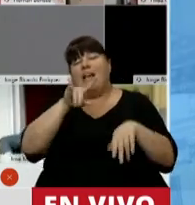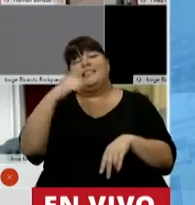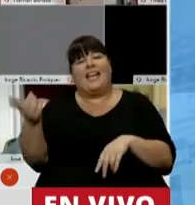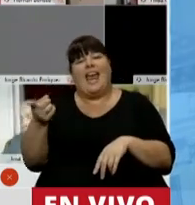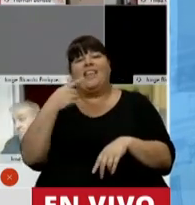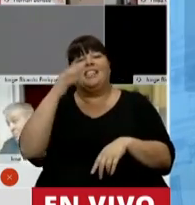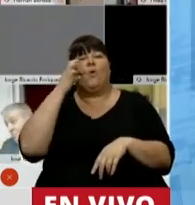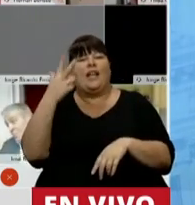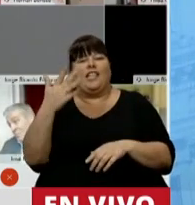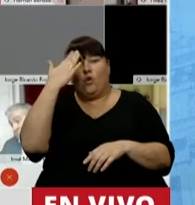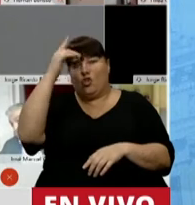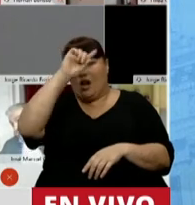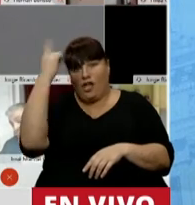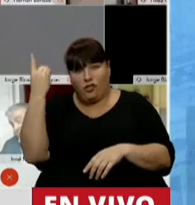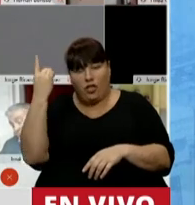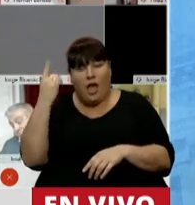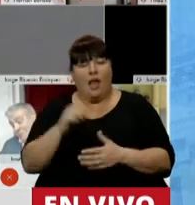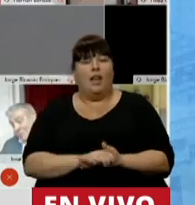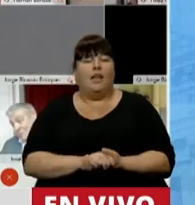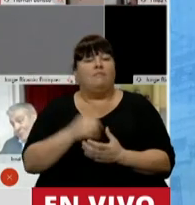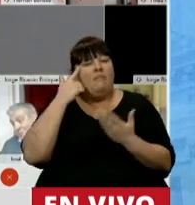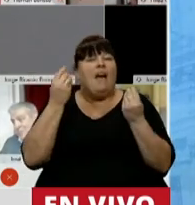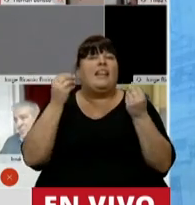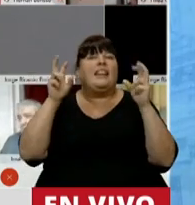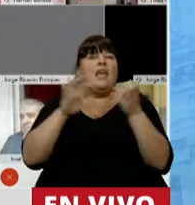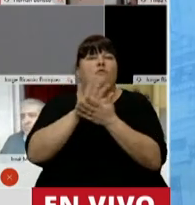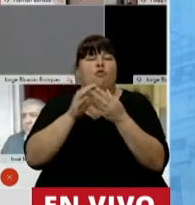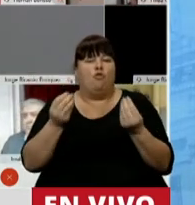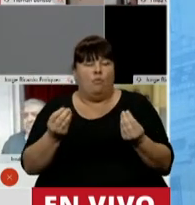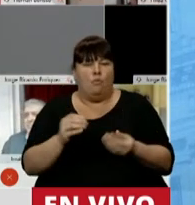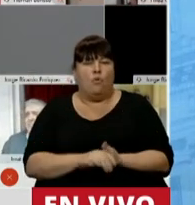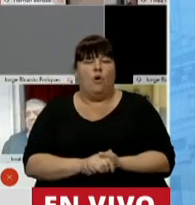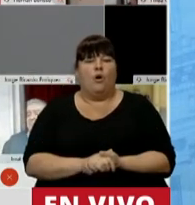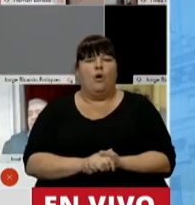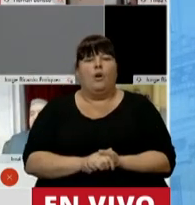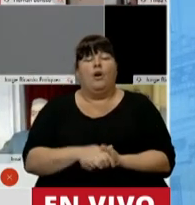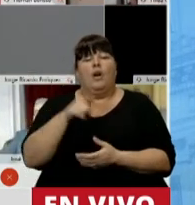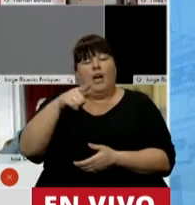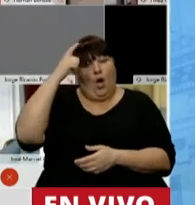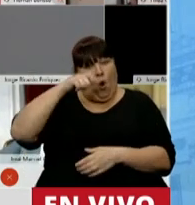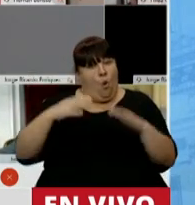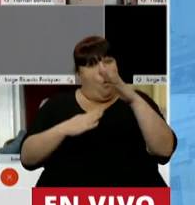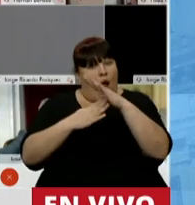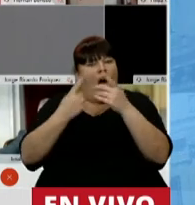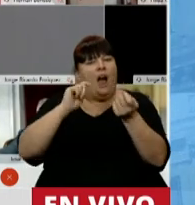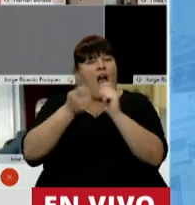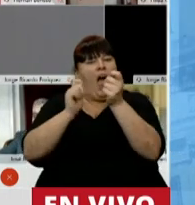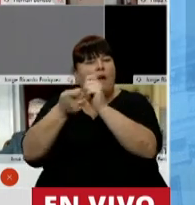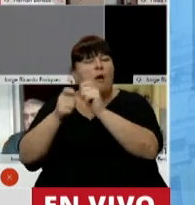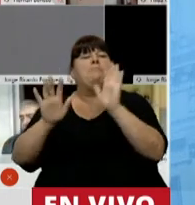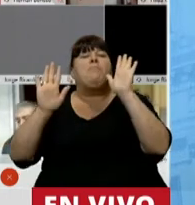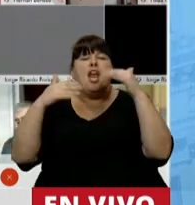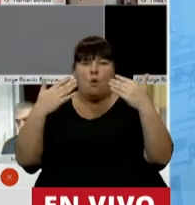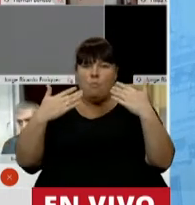establece el 43 de la Constitución, van a dilucidar el tema. La jurisprudencia de la Corte ha ido variando, pero en general